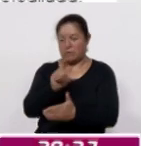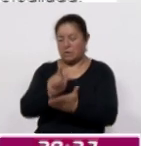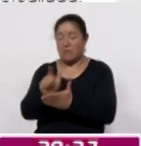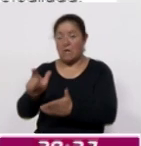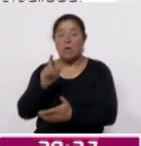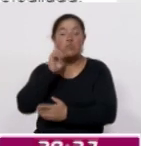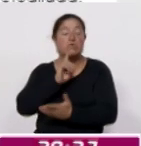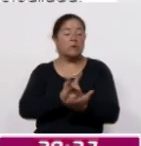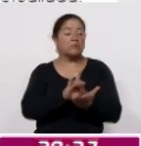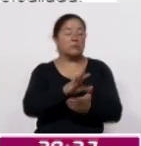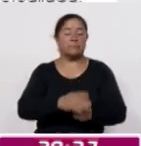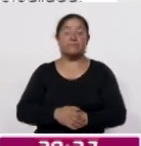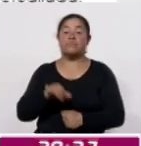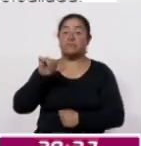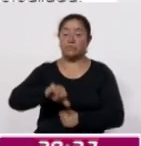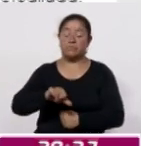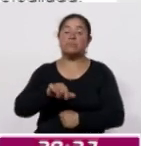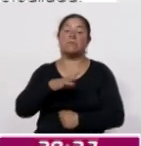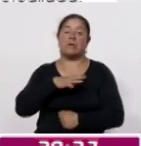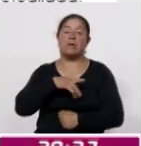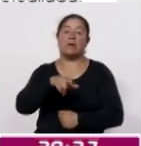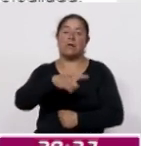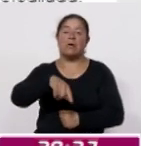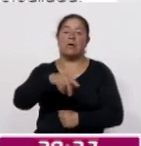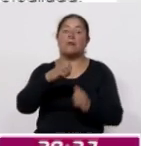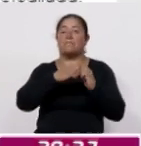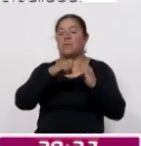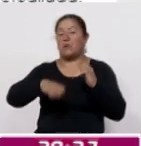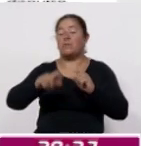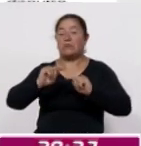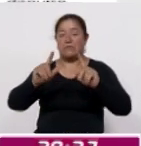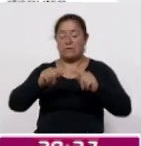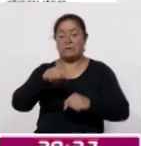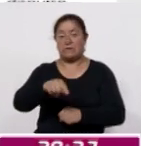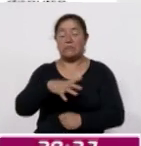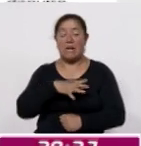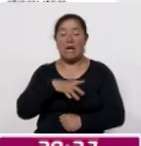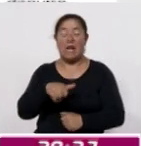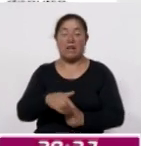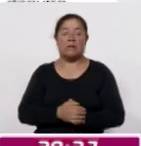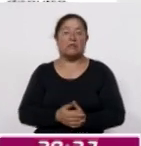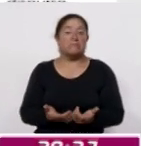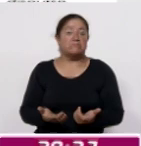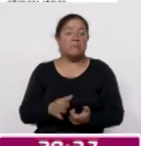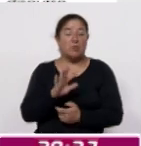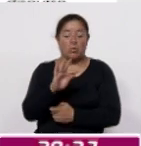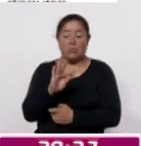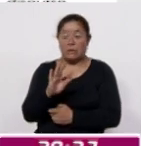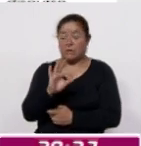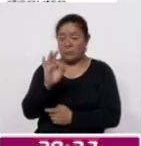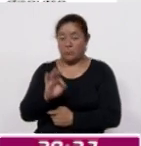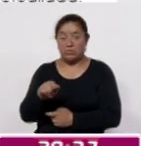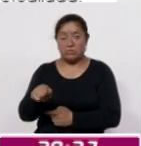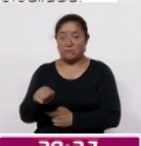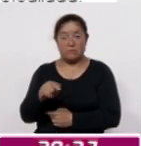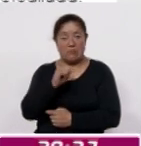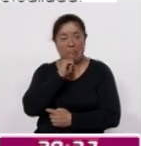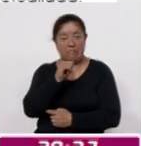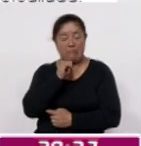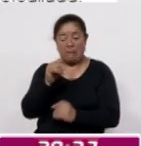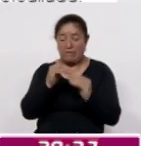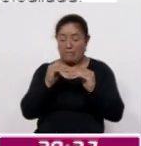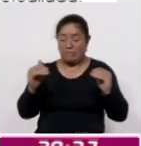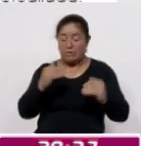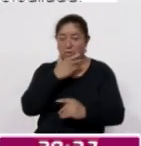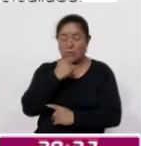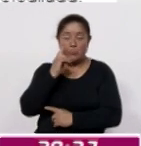Hoy todavía tenemos que, por ejemplo, en Tlaxcala no se cubrió ni siquiera el 40% de la paridad de género.